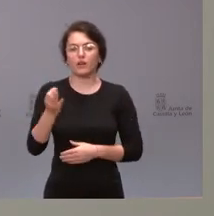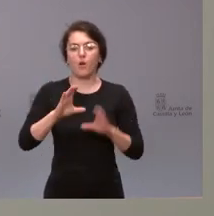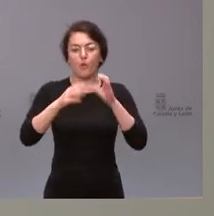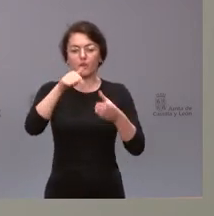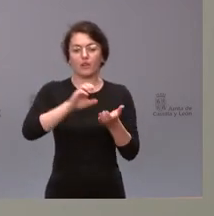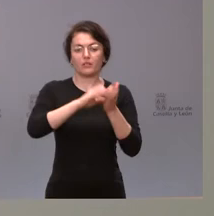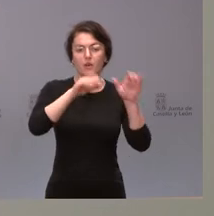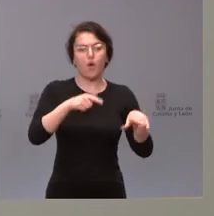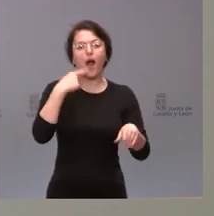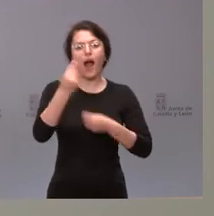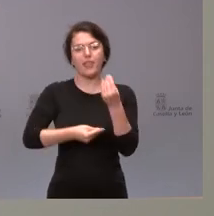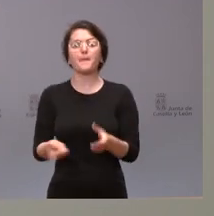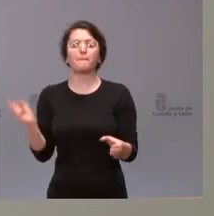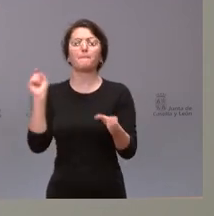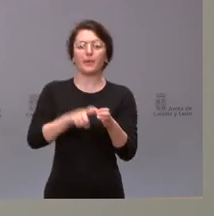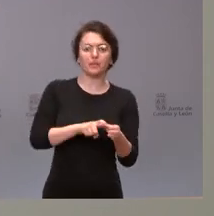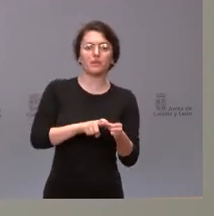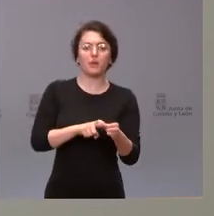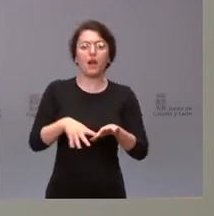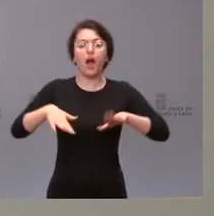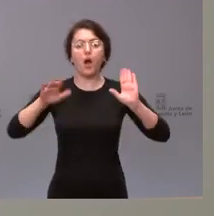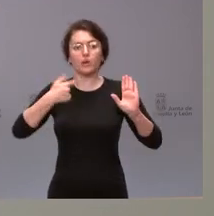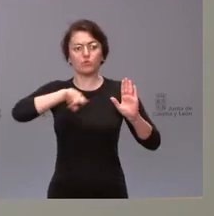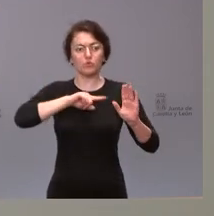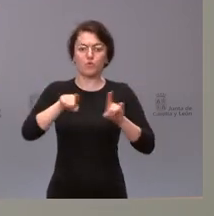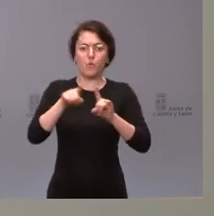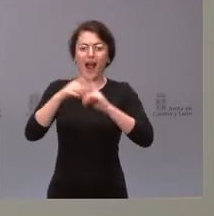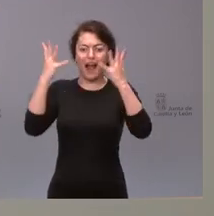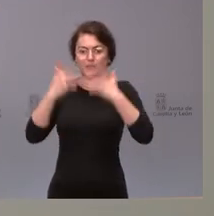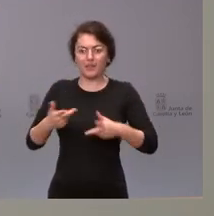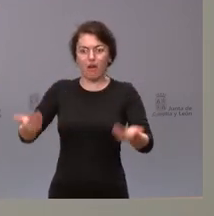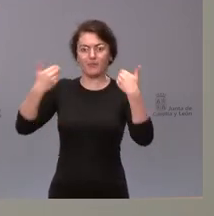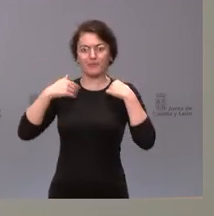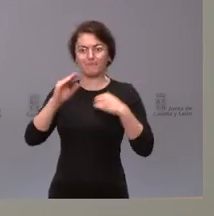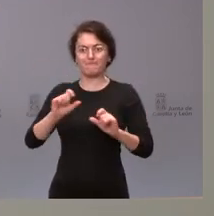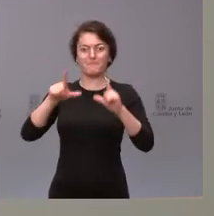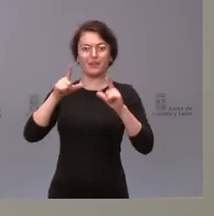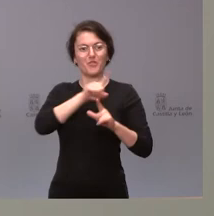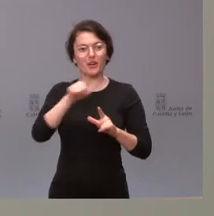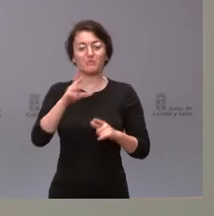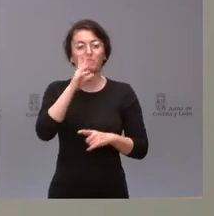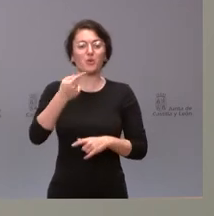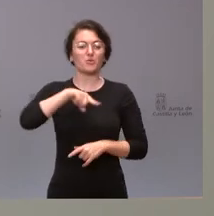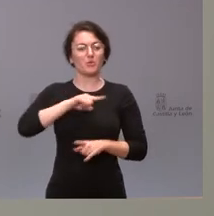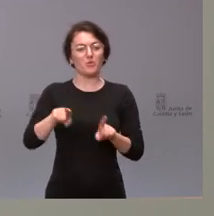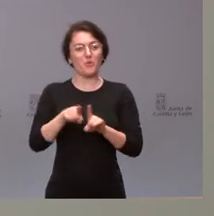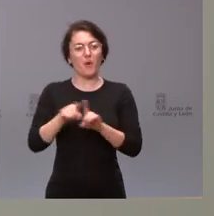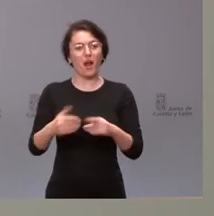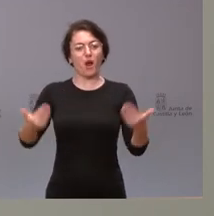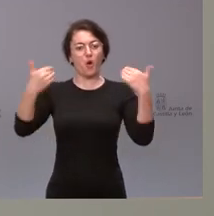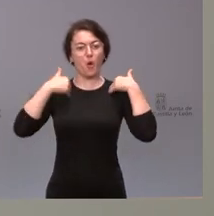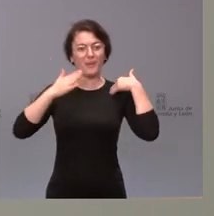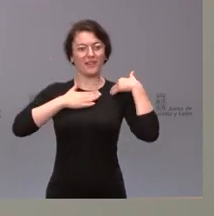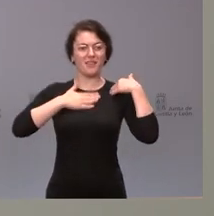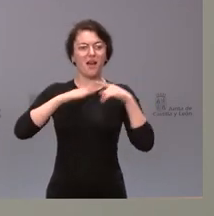activo en este hecho, aunque no seamos la Administración protagonista, porque no somos ni la Administración que tiene la competencia urbanística